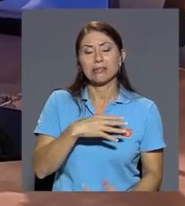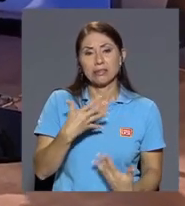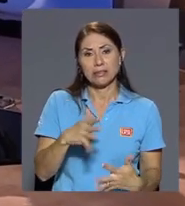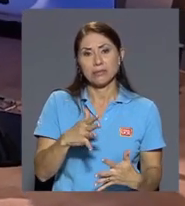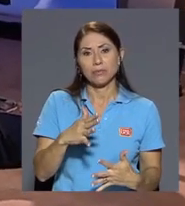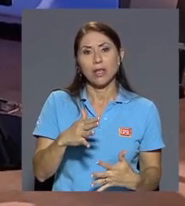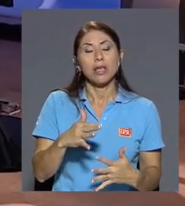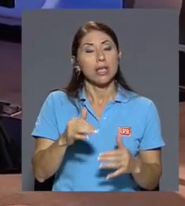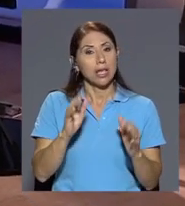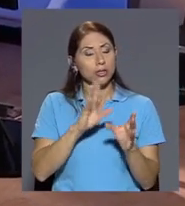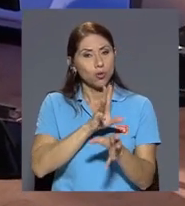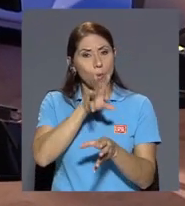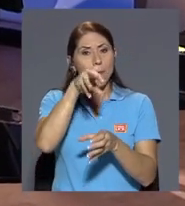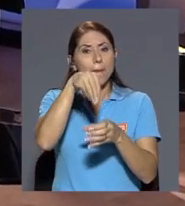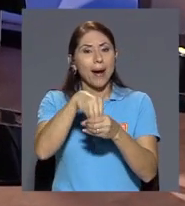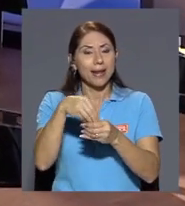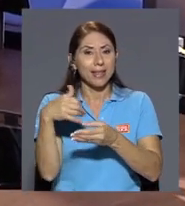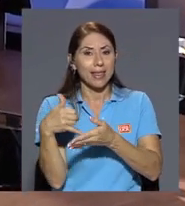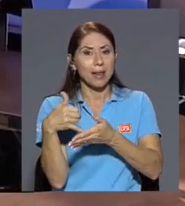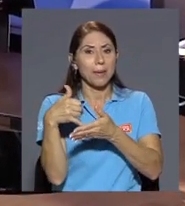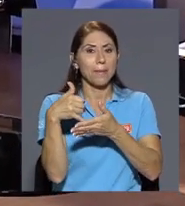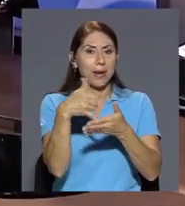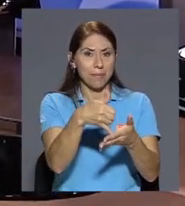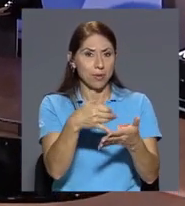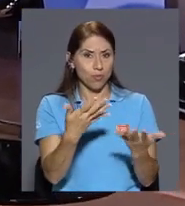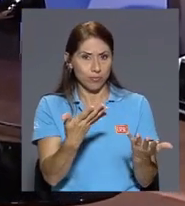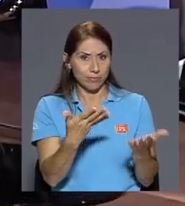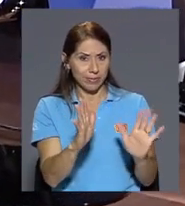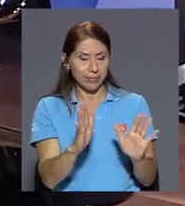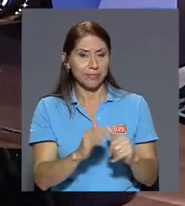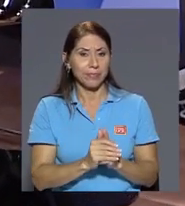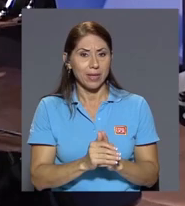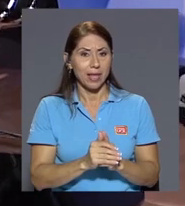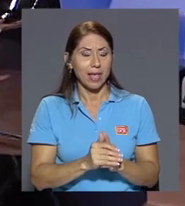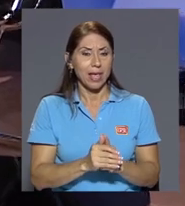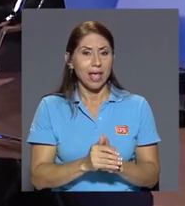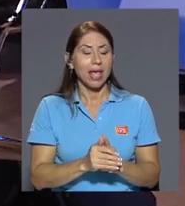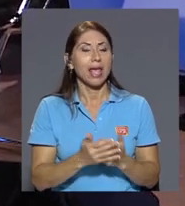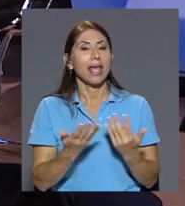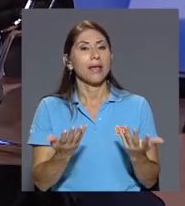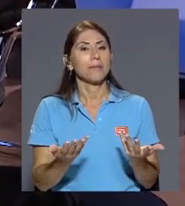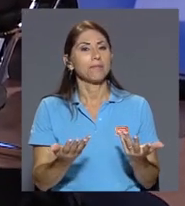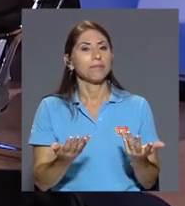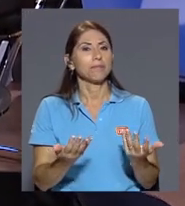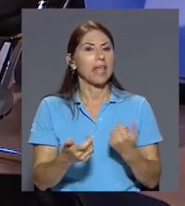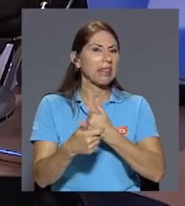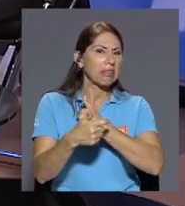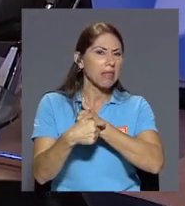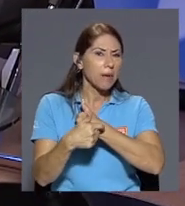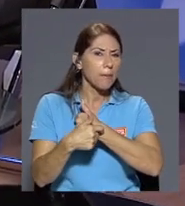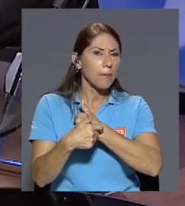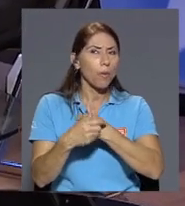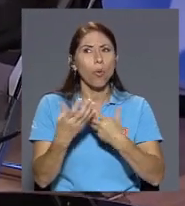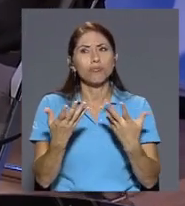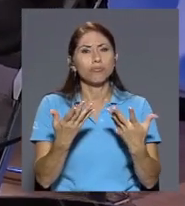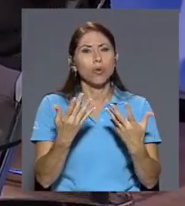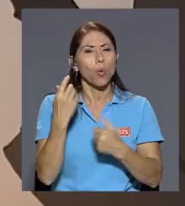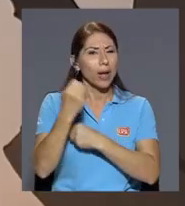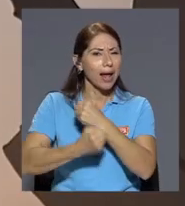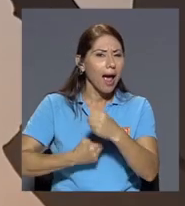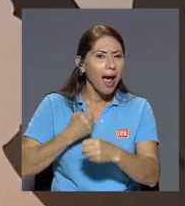que son parte del premio que usted ha obtenido en tiempo o en años